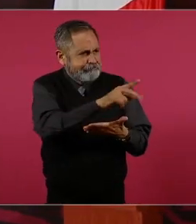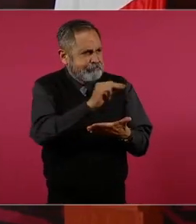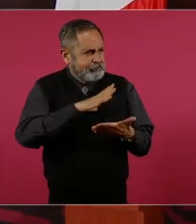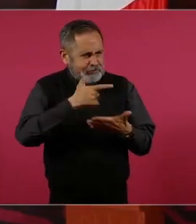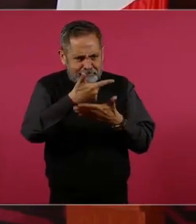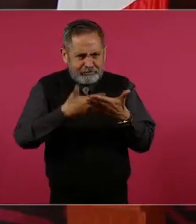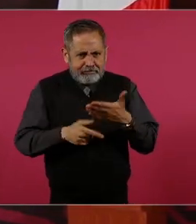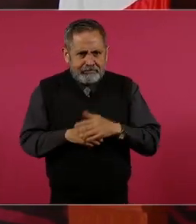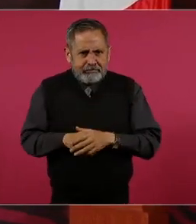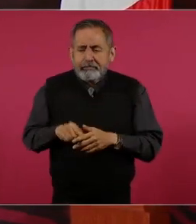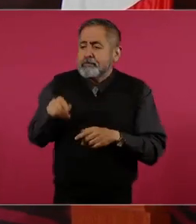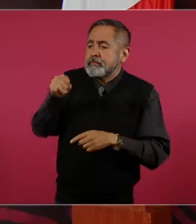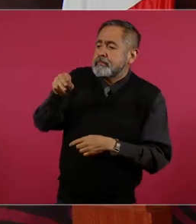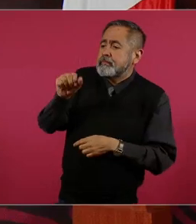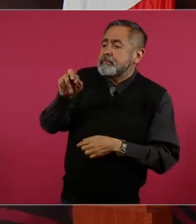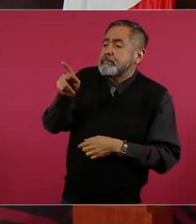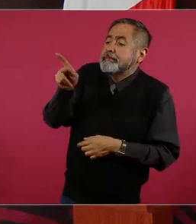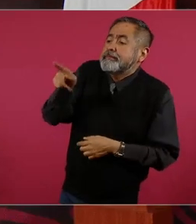Es que es con K.